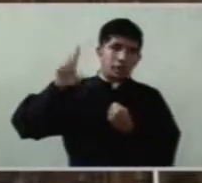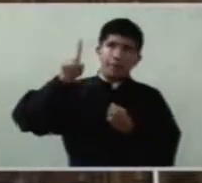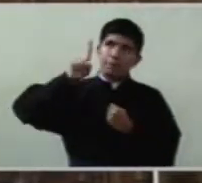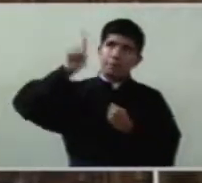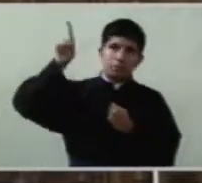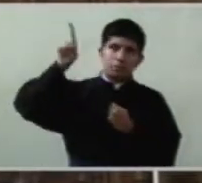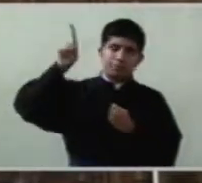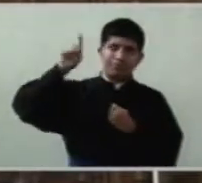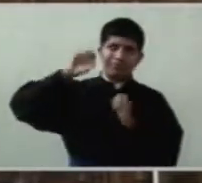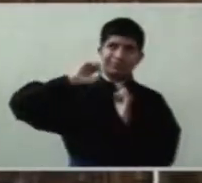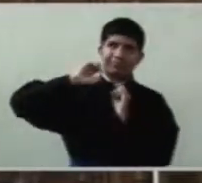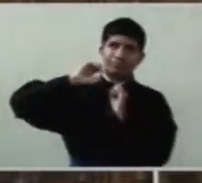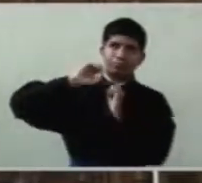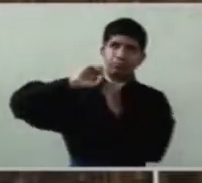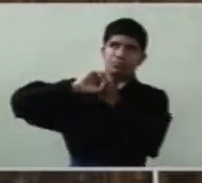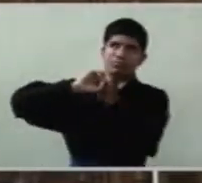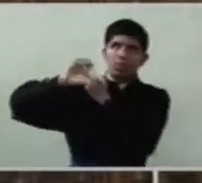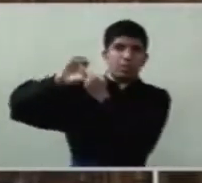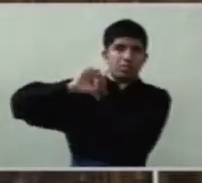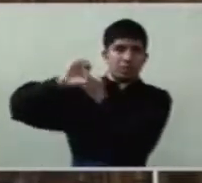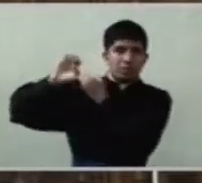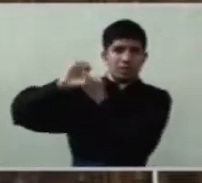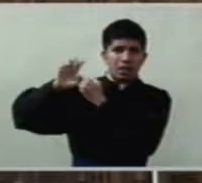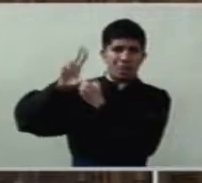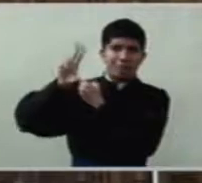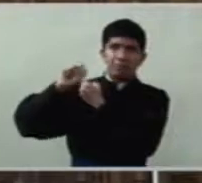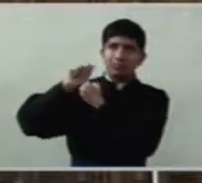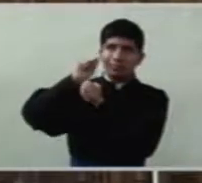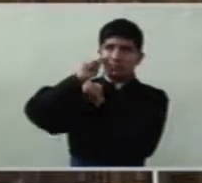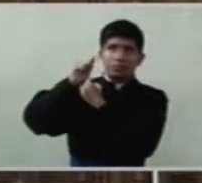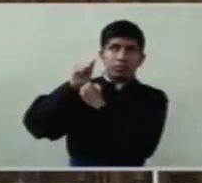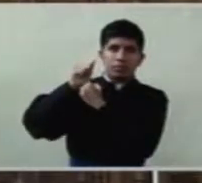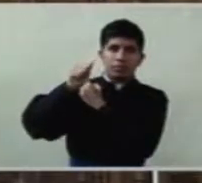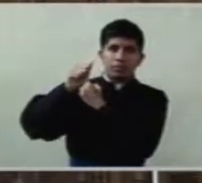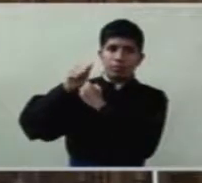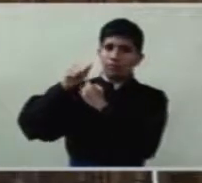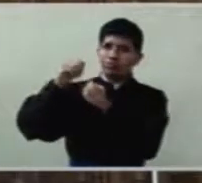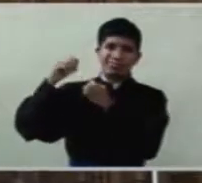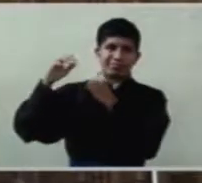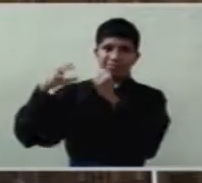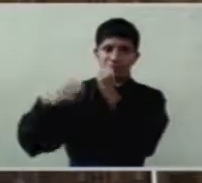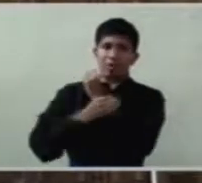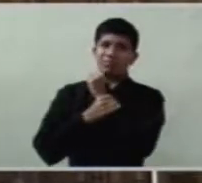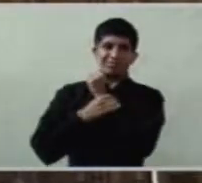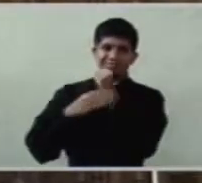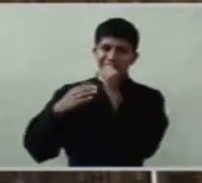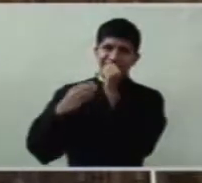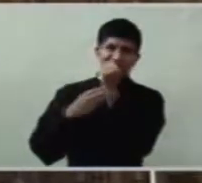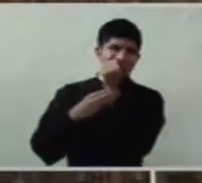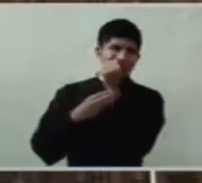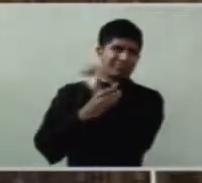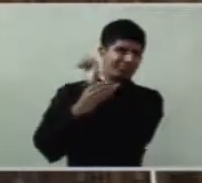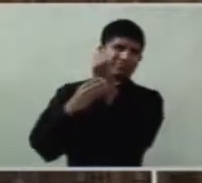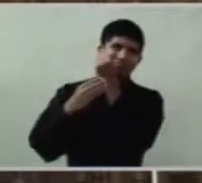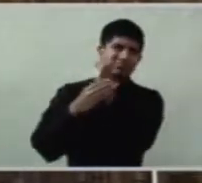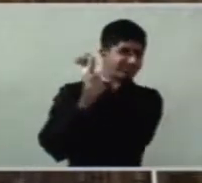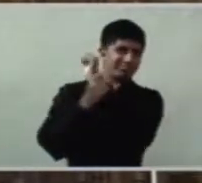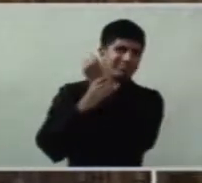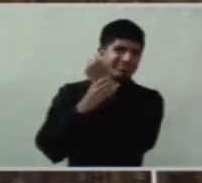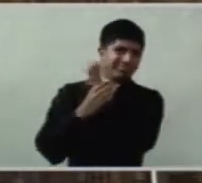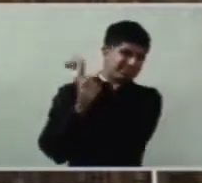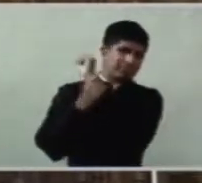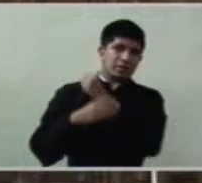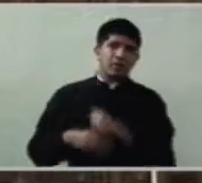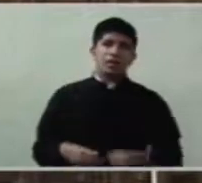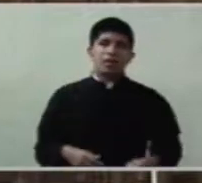No queremos oírlo porque sus palabras son una crítica